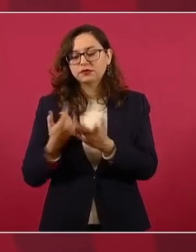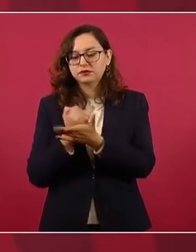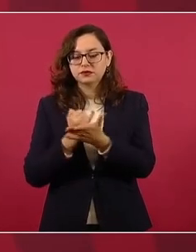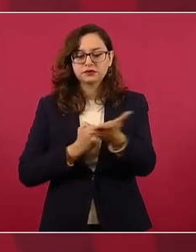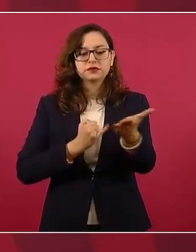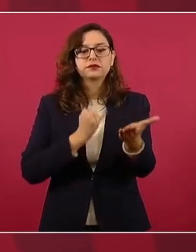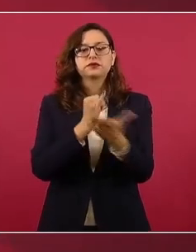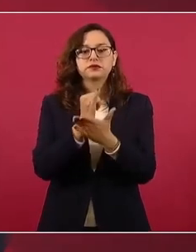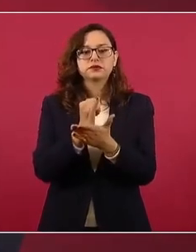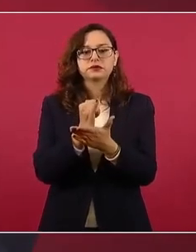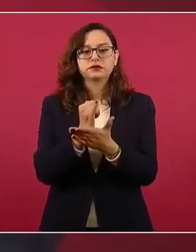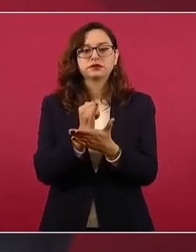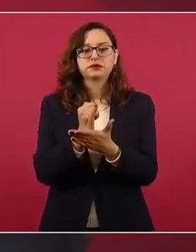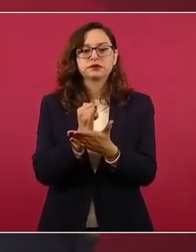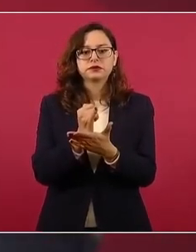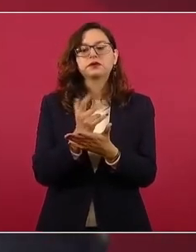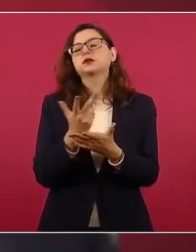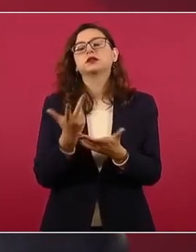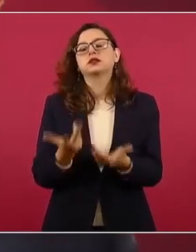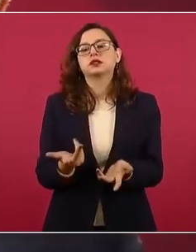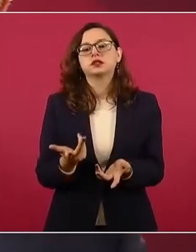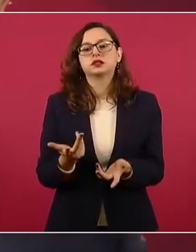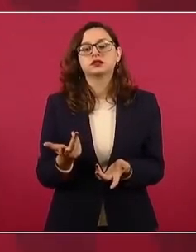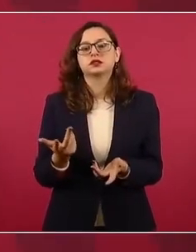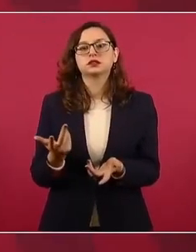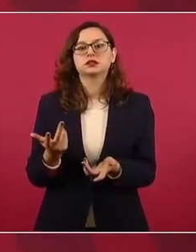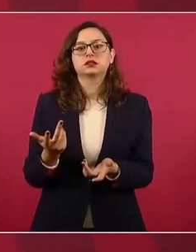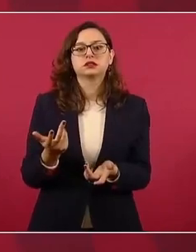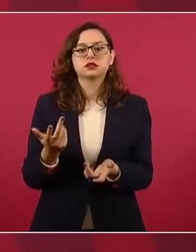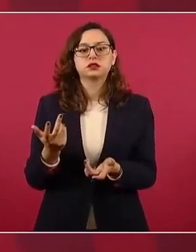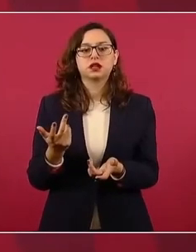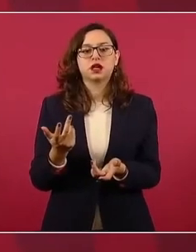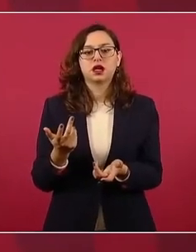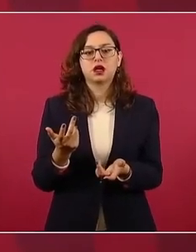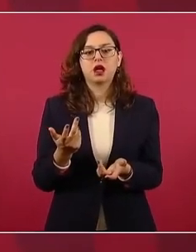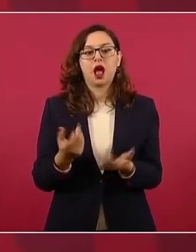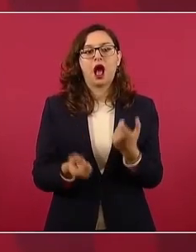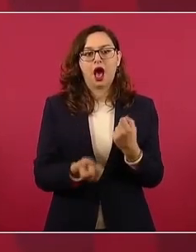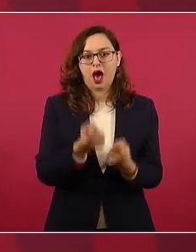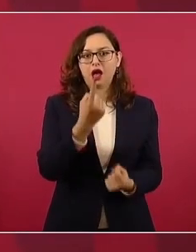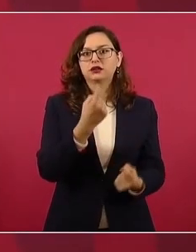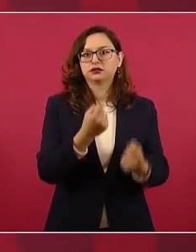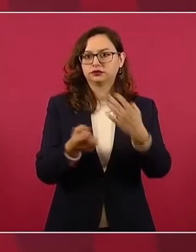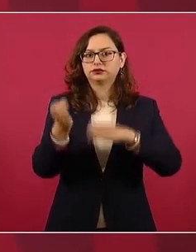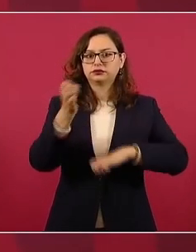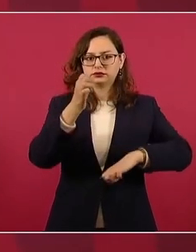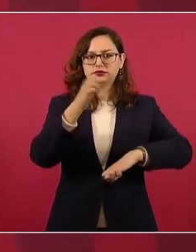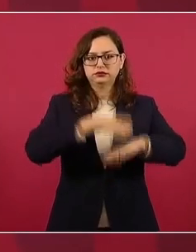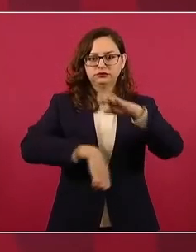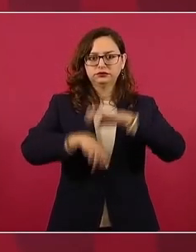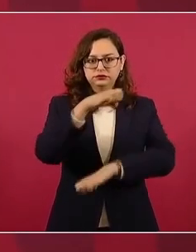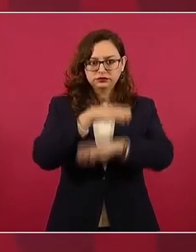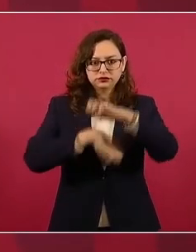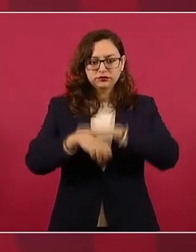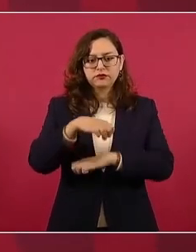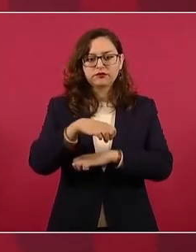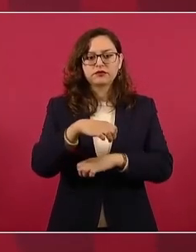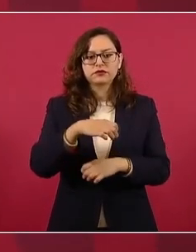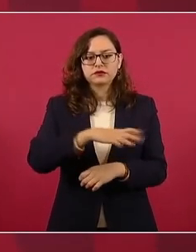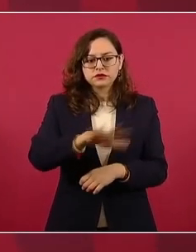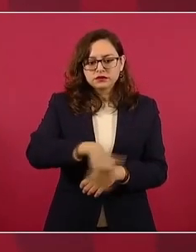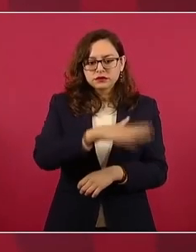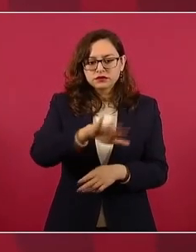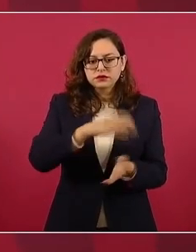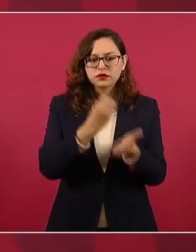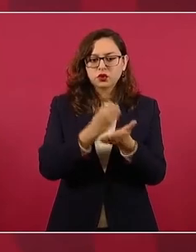a hacer con empresas que ya están trabajando en exploración de litio.